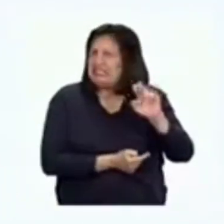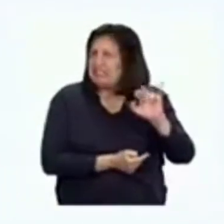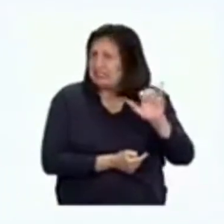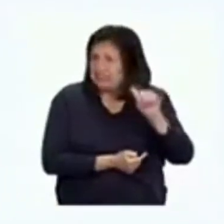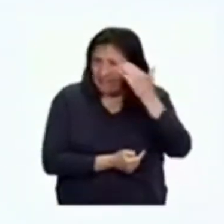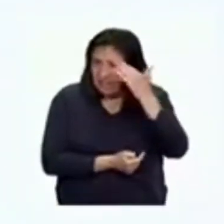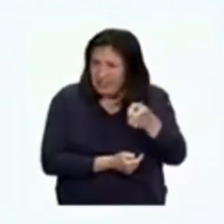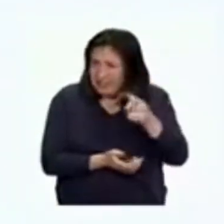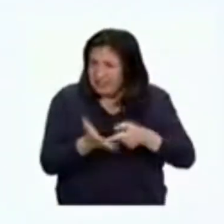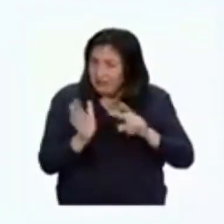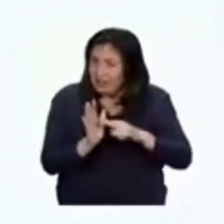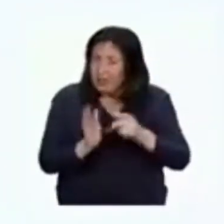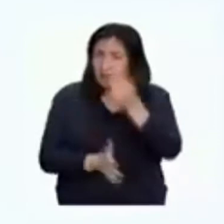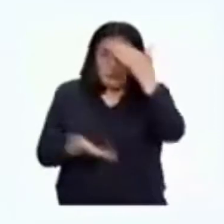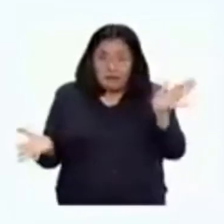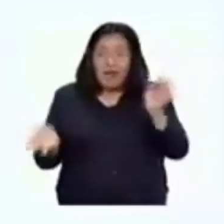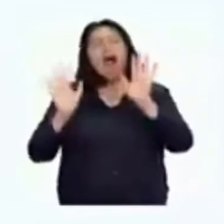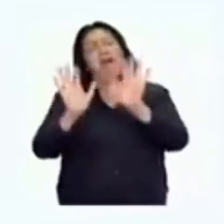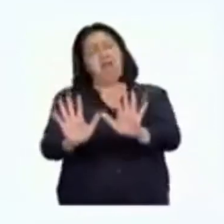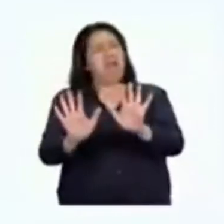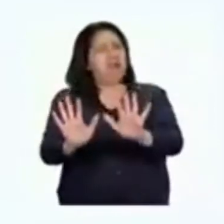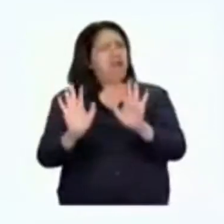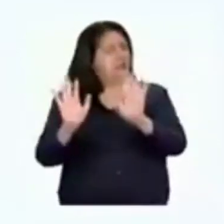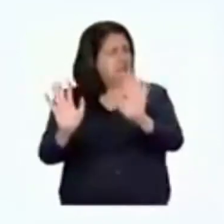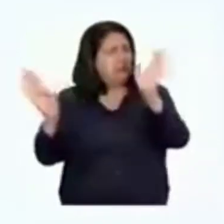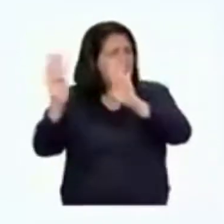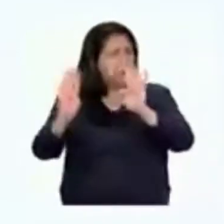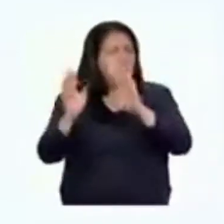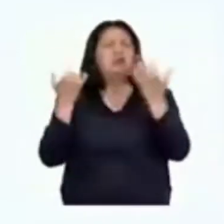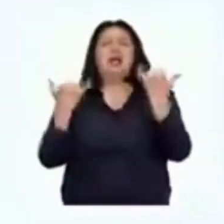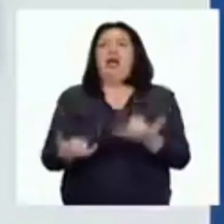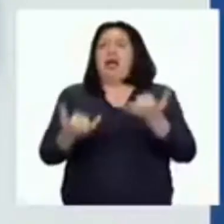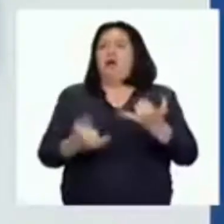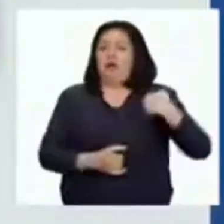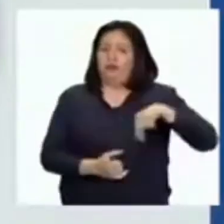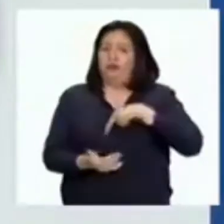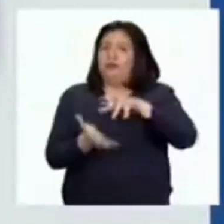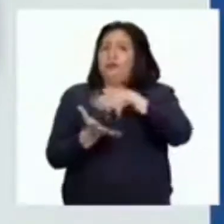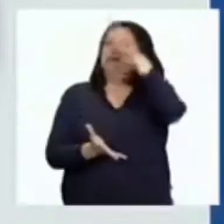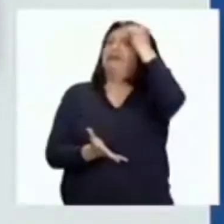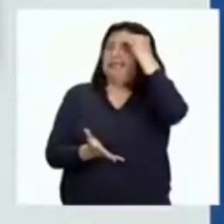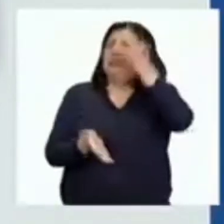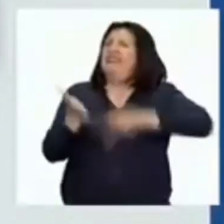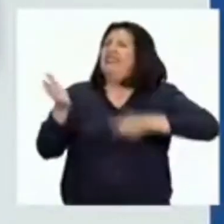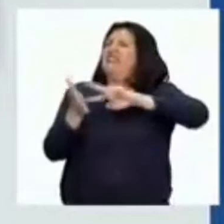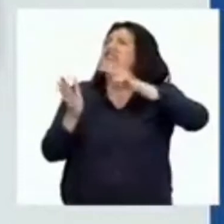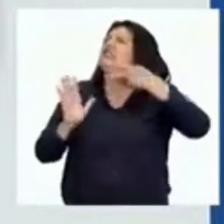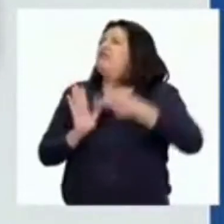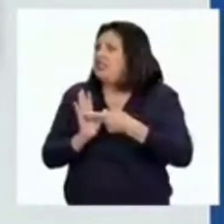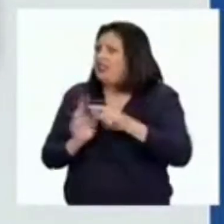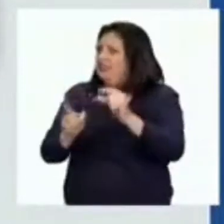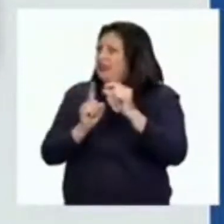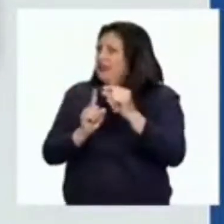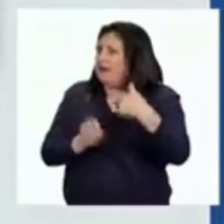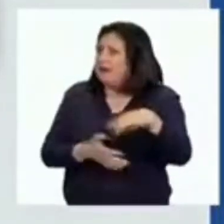Si no lo saben, tranquilidad, no se preocupen. El día de hoy aprenderemos qué significa la resiliencia y